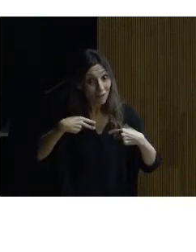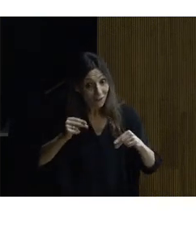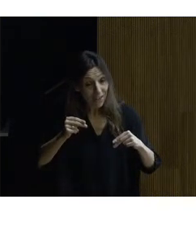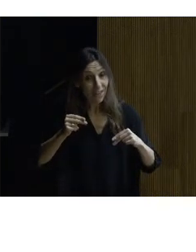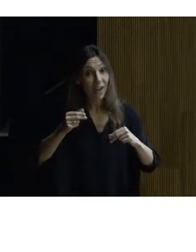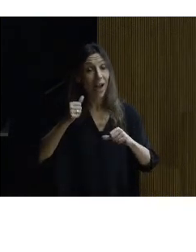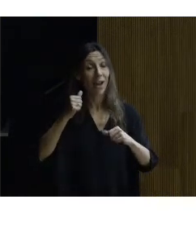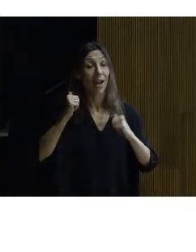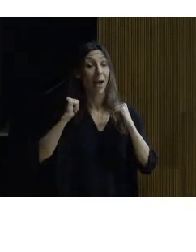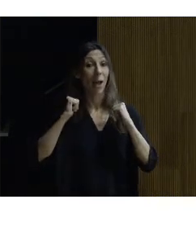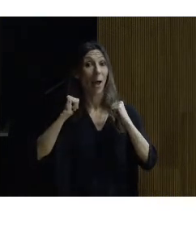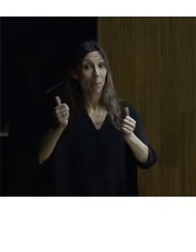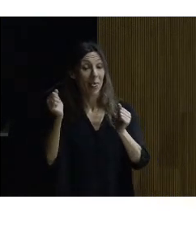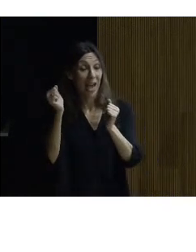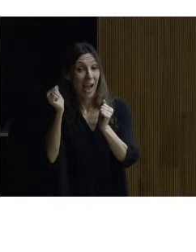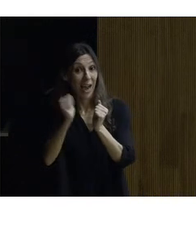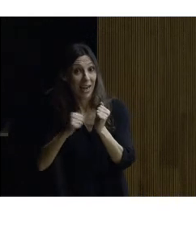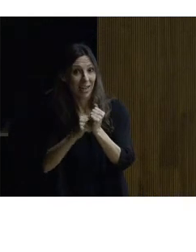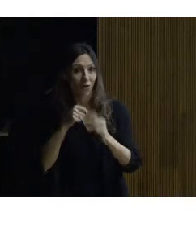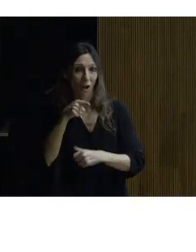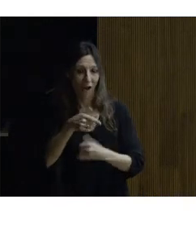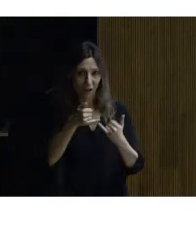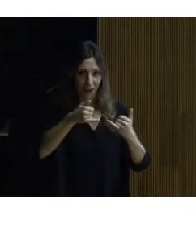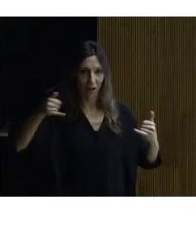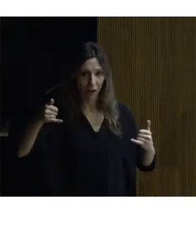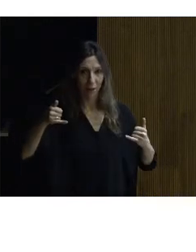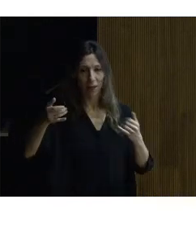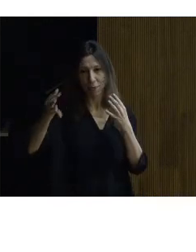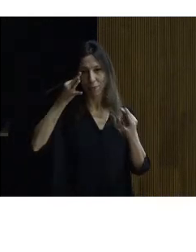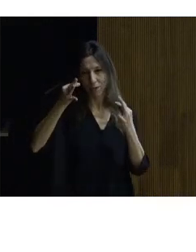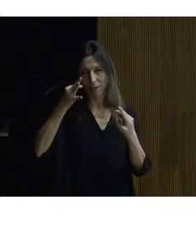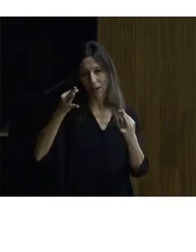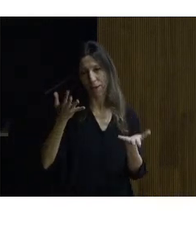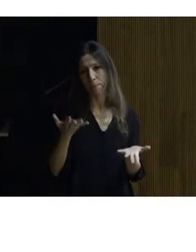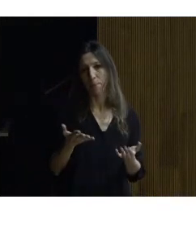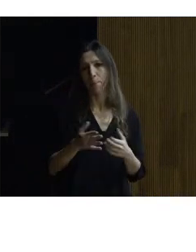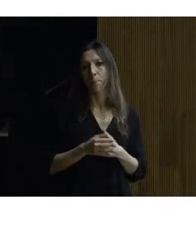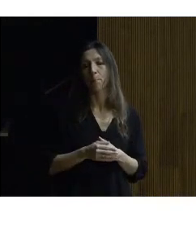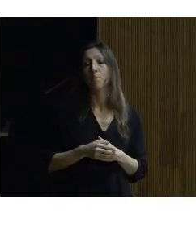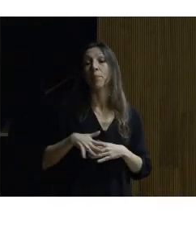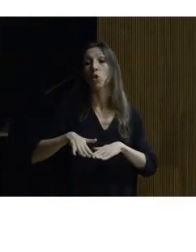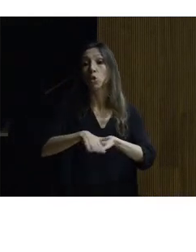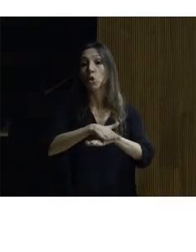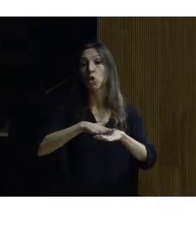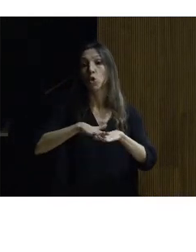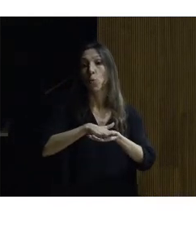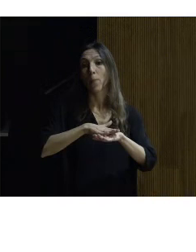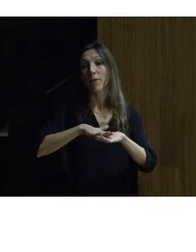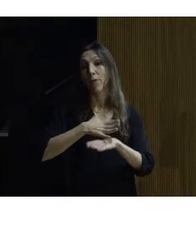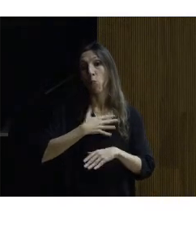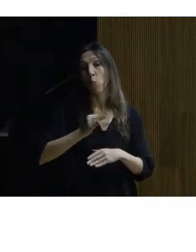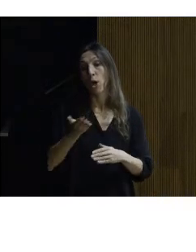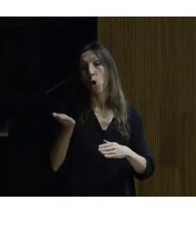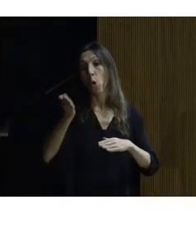granito aquí tal vez se pueda ver con un poquito más de detalle y sin embargo toda esta superficie se pudo cubrir